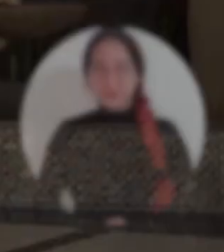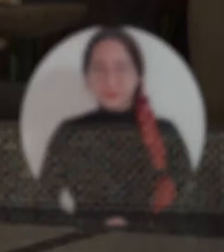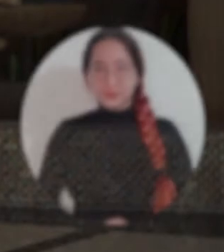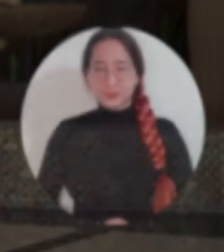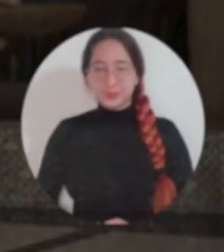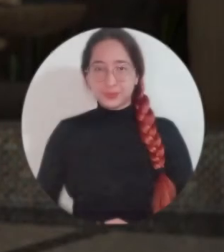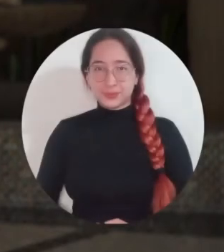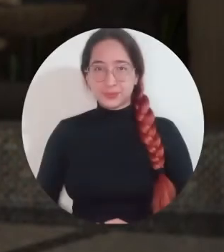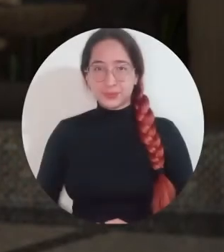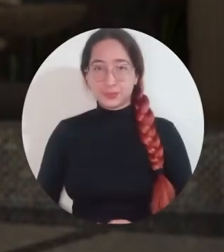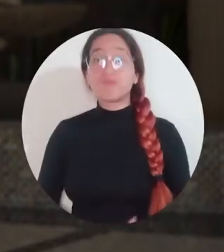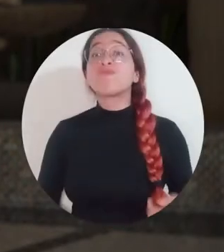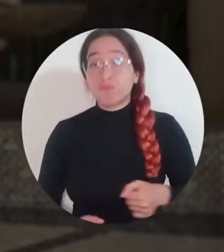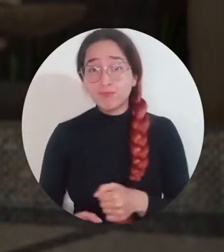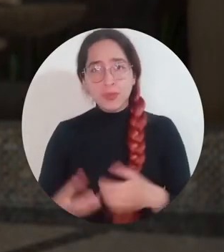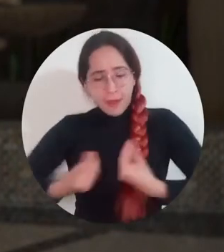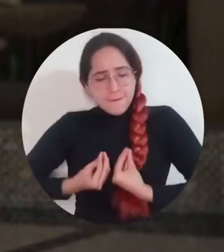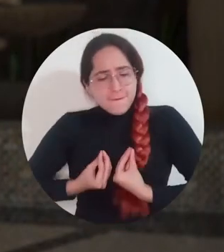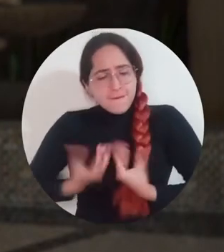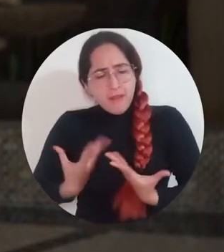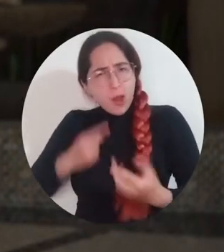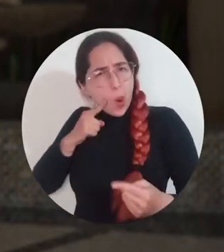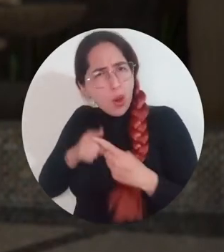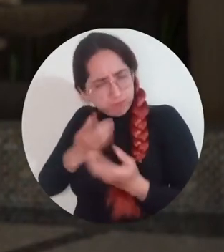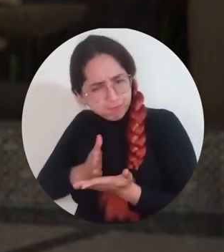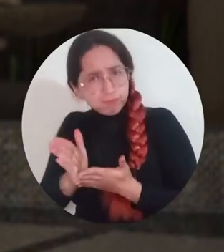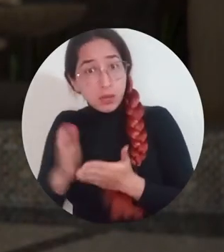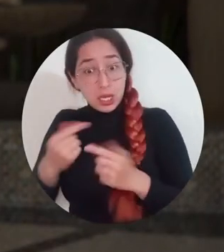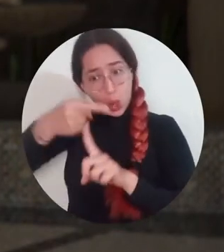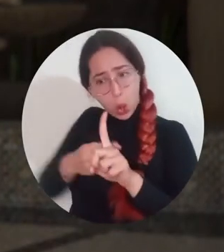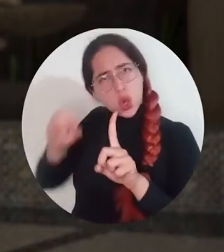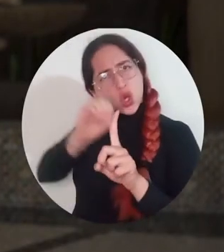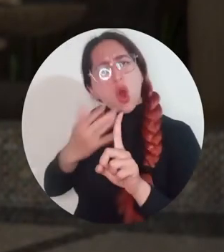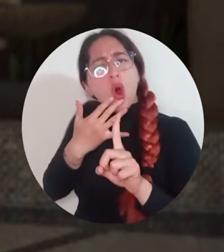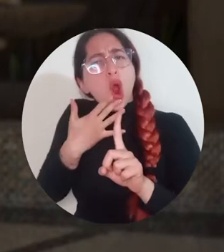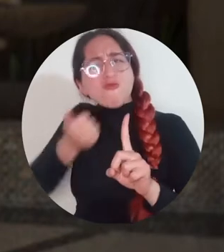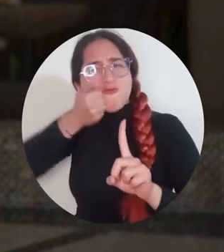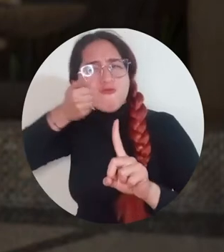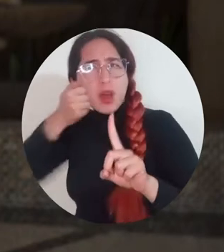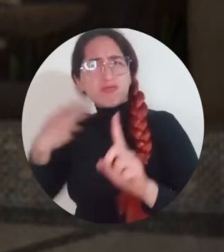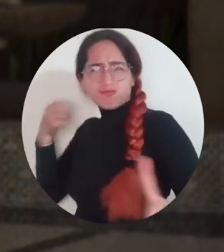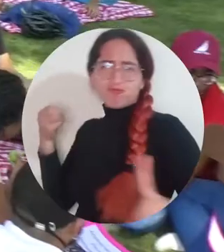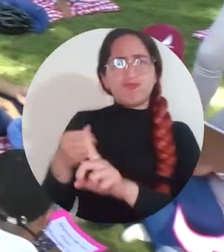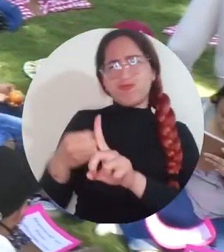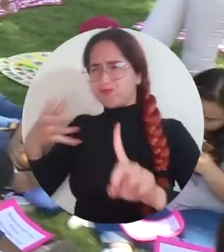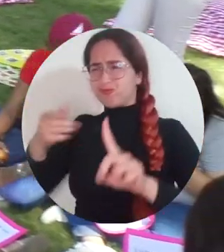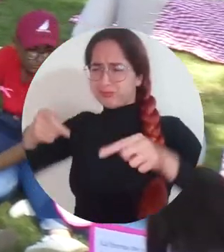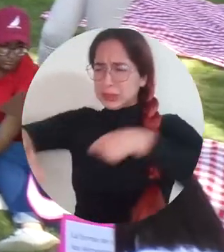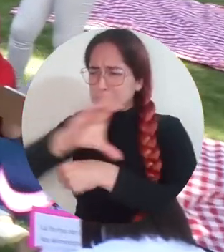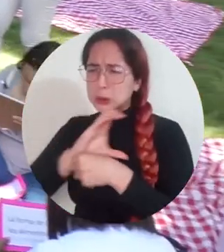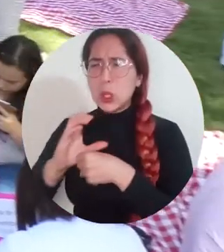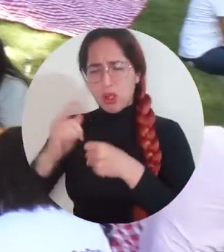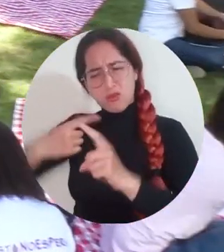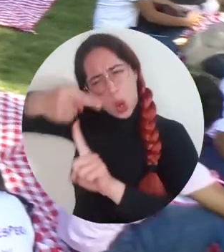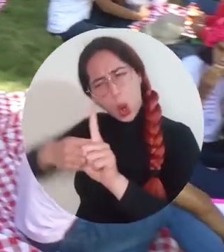Vivas para Vivir, octubre rosa impactando la ciudad, generando un octubre bien rosa. Llevar a